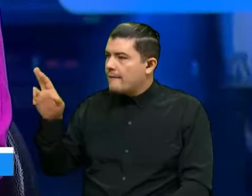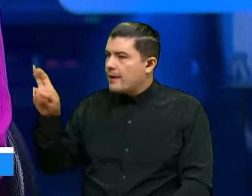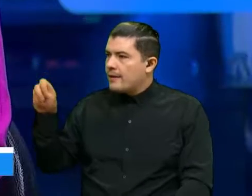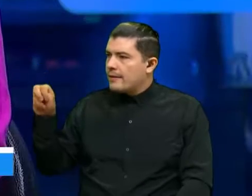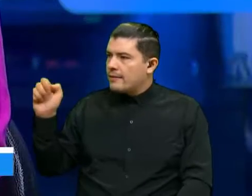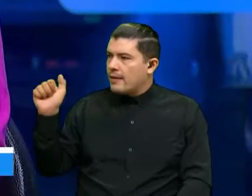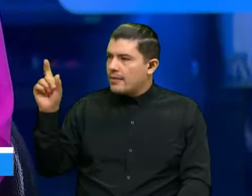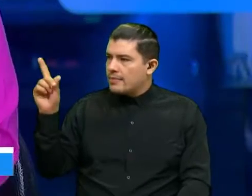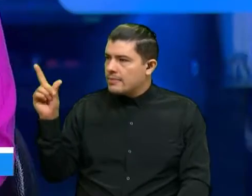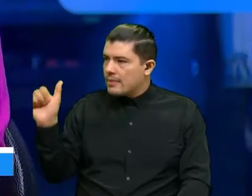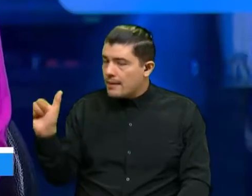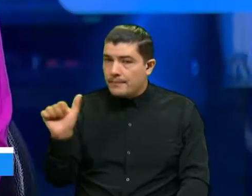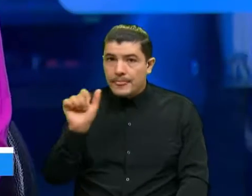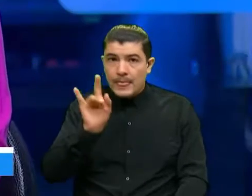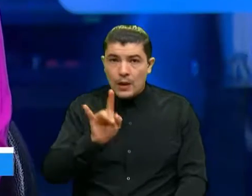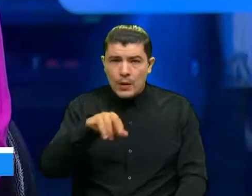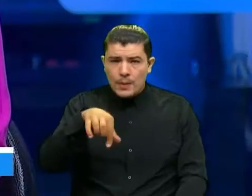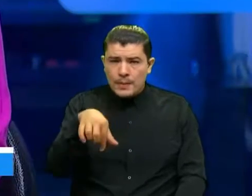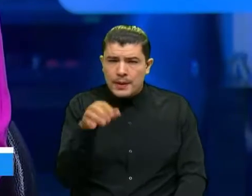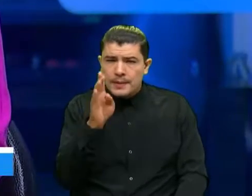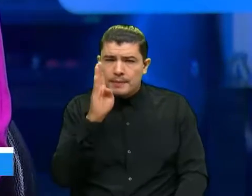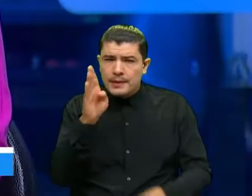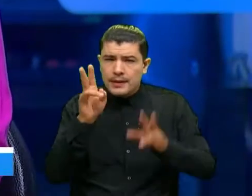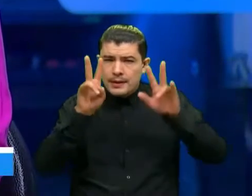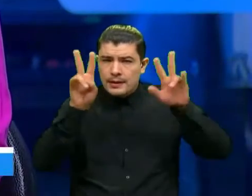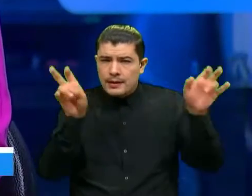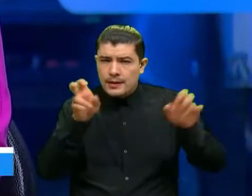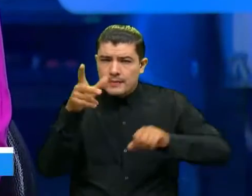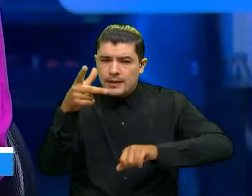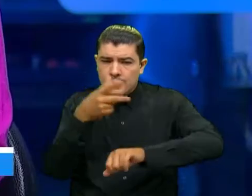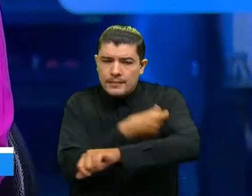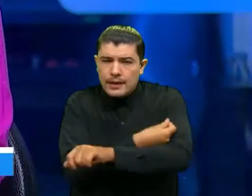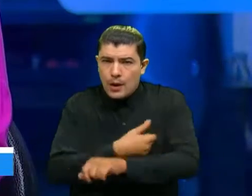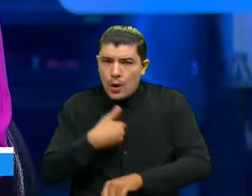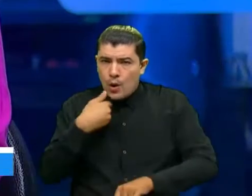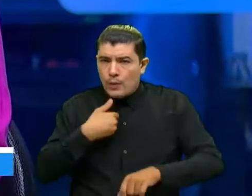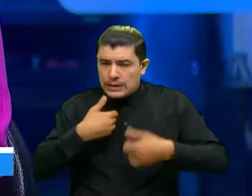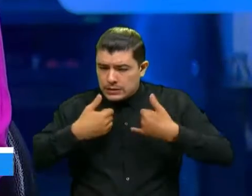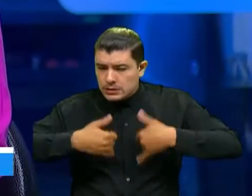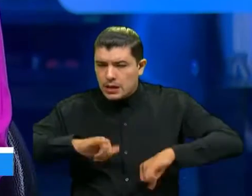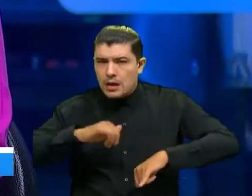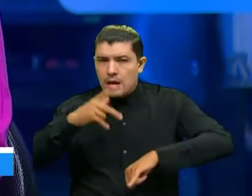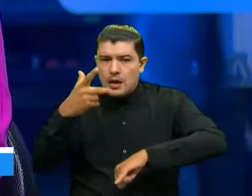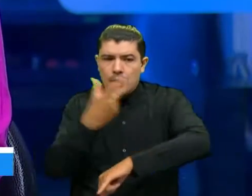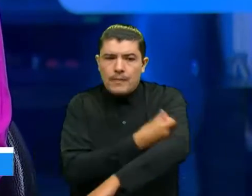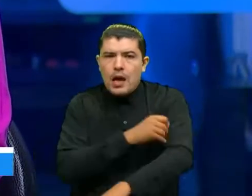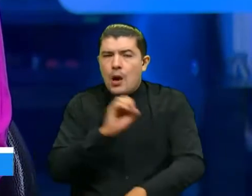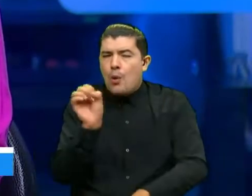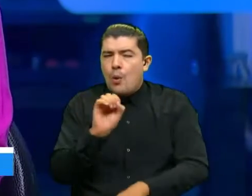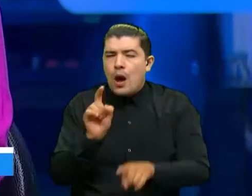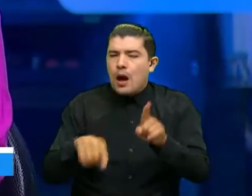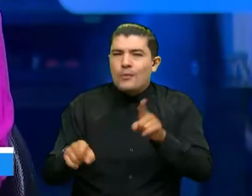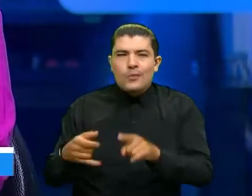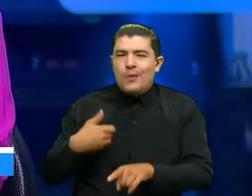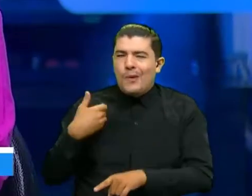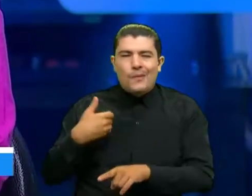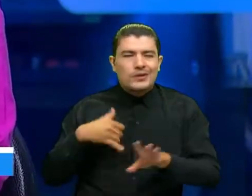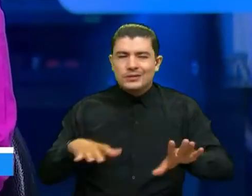UPV en todo este tema de vacunación? ¿Sí están los jóvenes inmunizados o también hay algunos antivacunas allí?